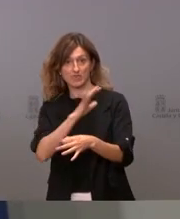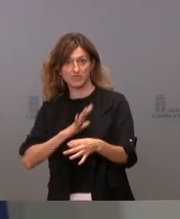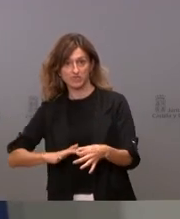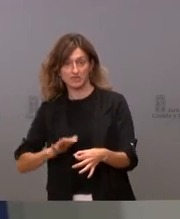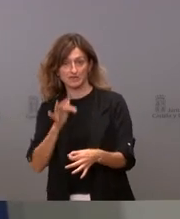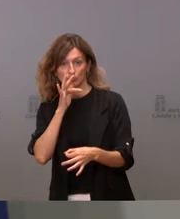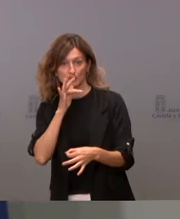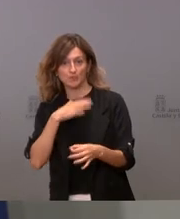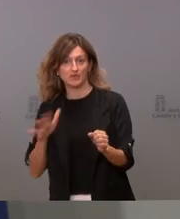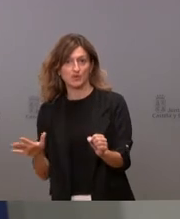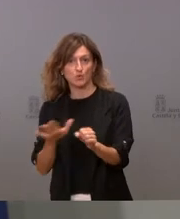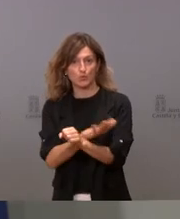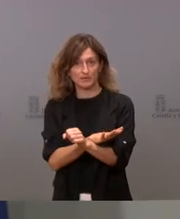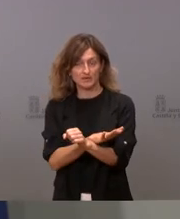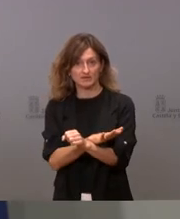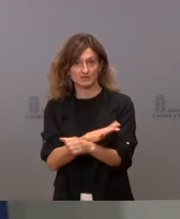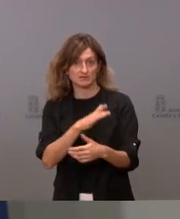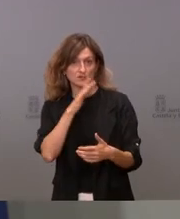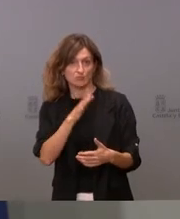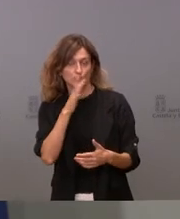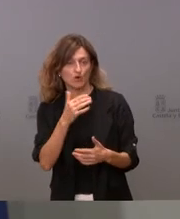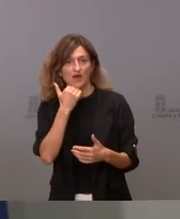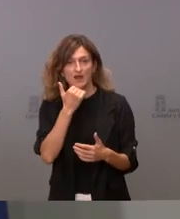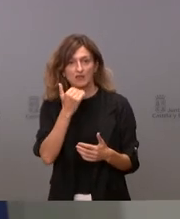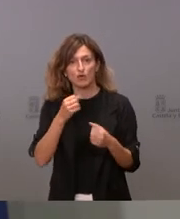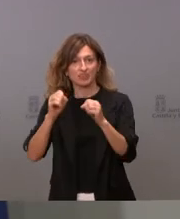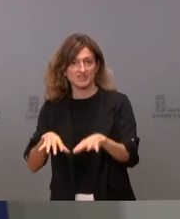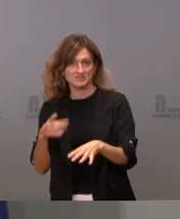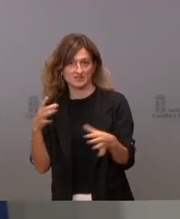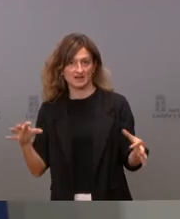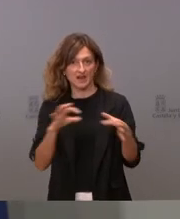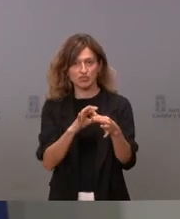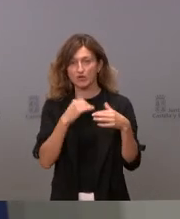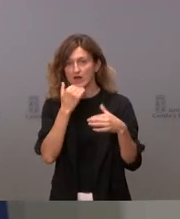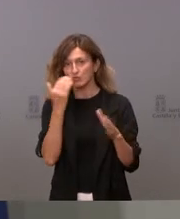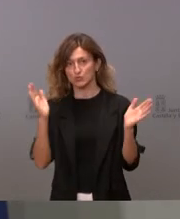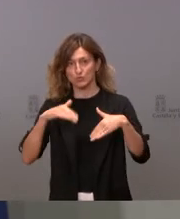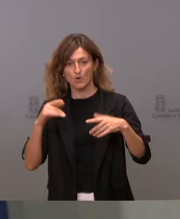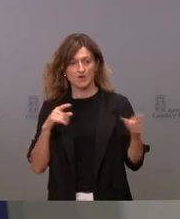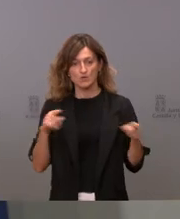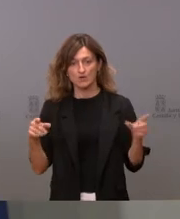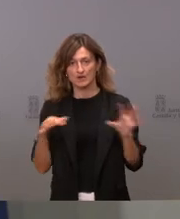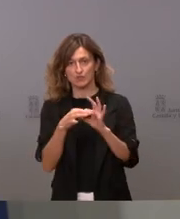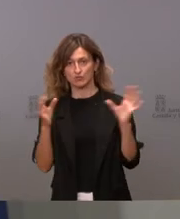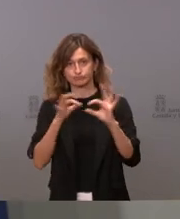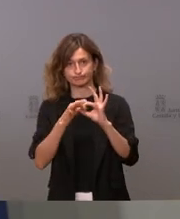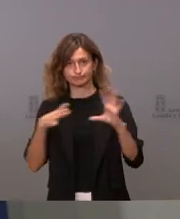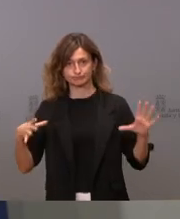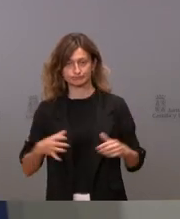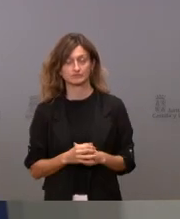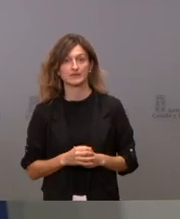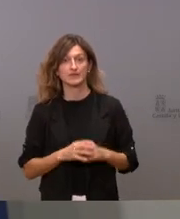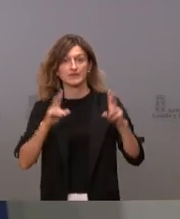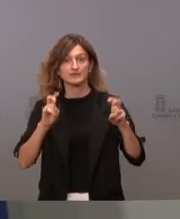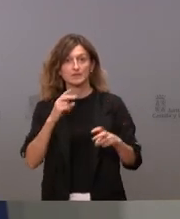cubiertos sin necesidad de que se produjera ningún ceso. hay relación alguna entre una cosa y la otra. Sobre